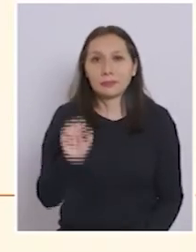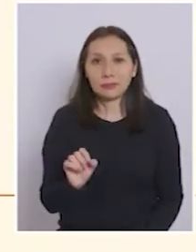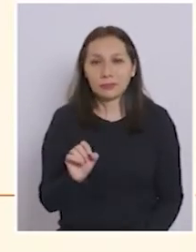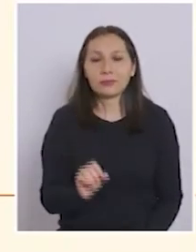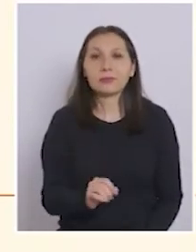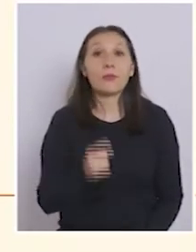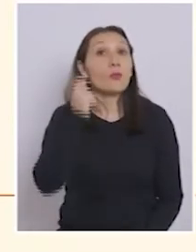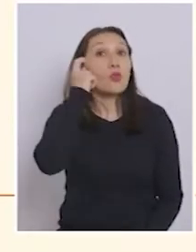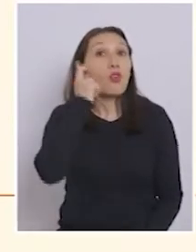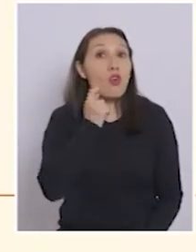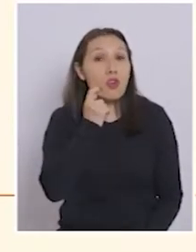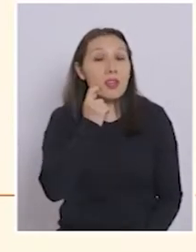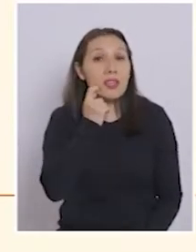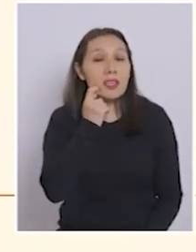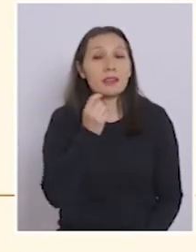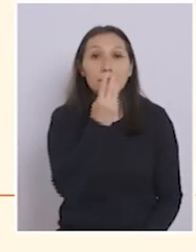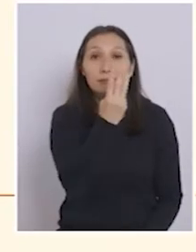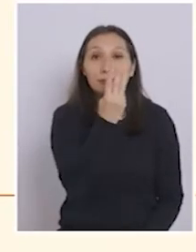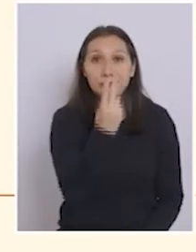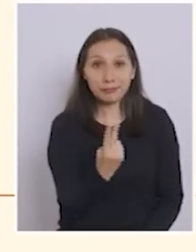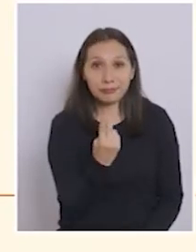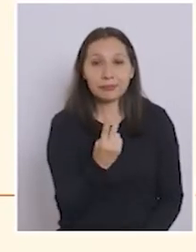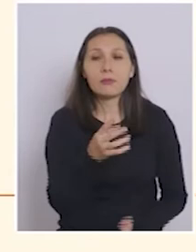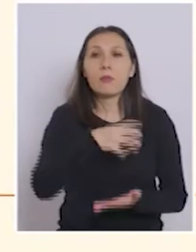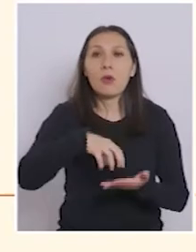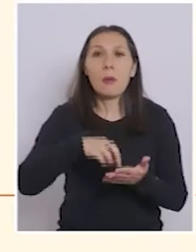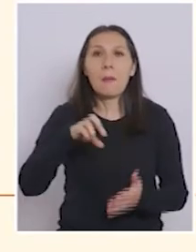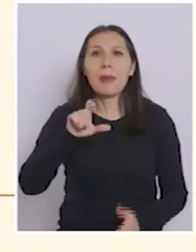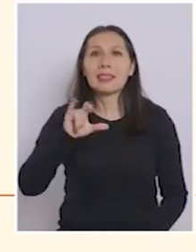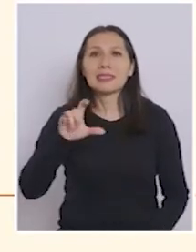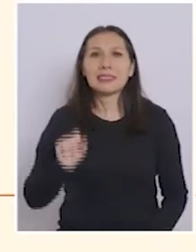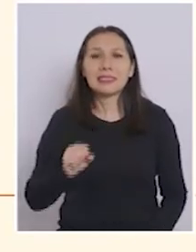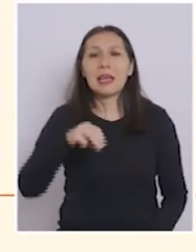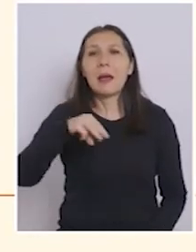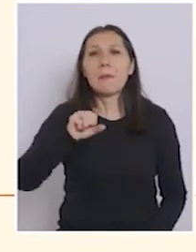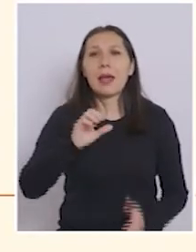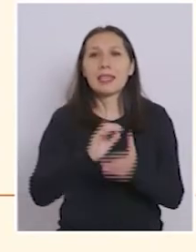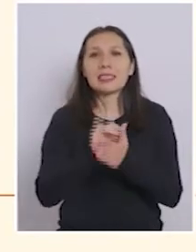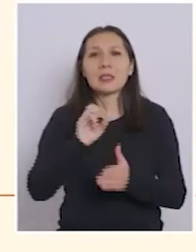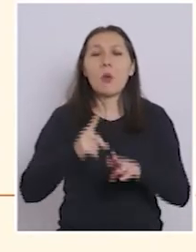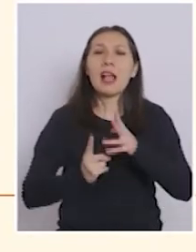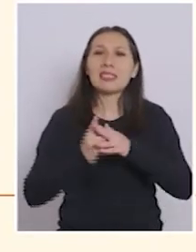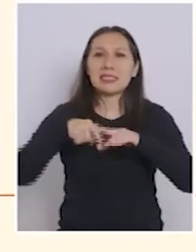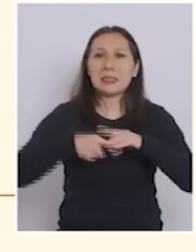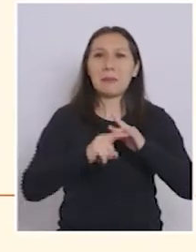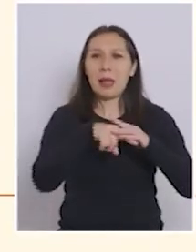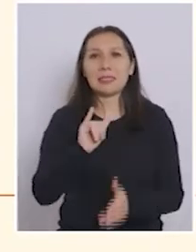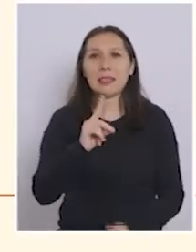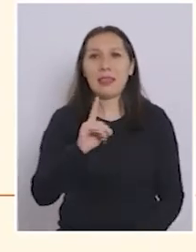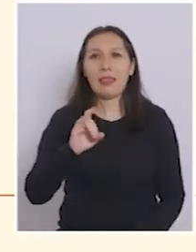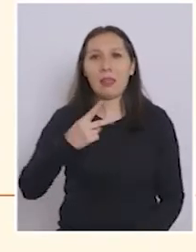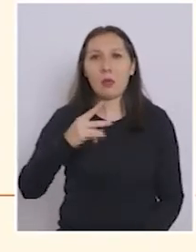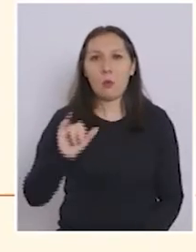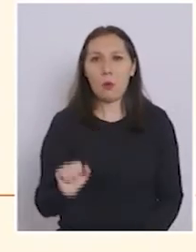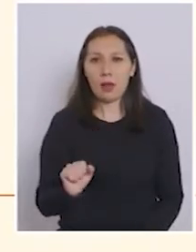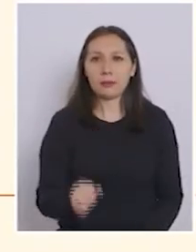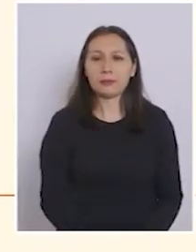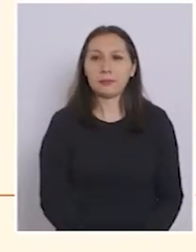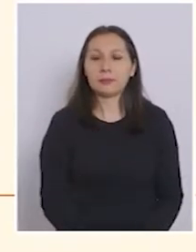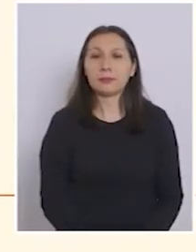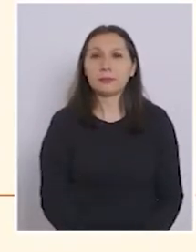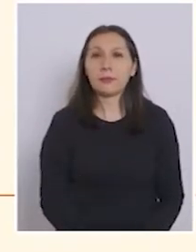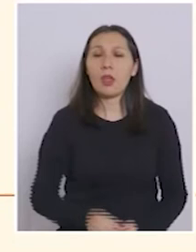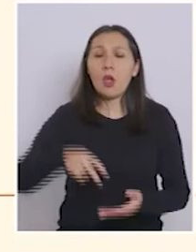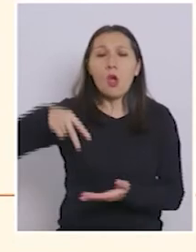de O'Higgins, las comunas de Plasilla, Marchihue, Chimbarongo, Pichidegua. En la región del